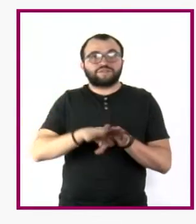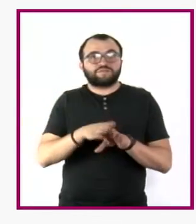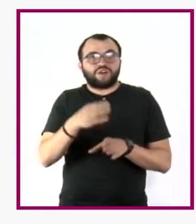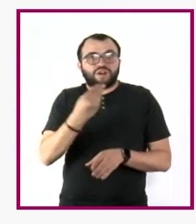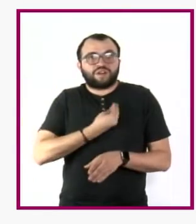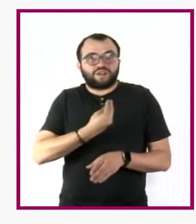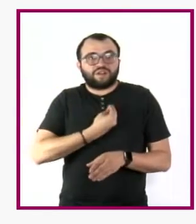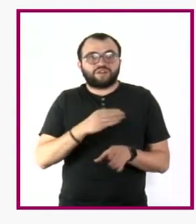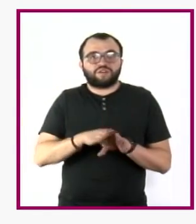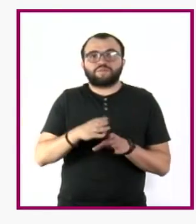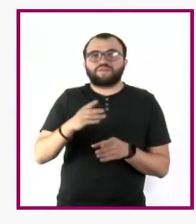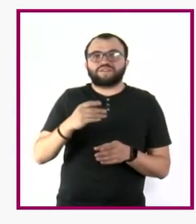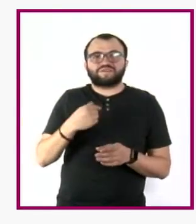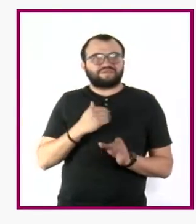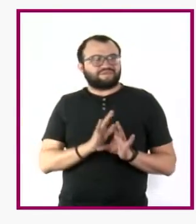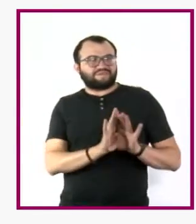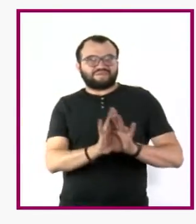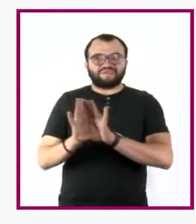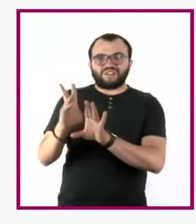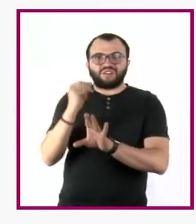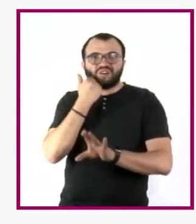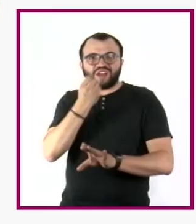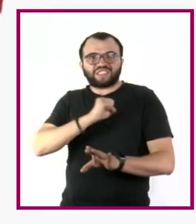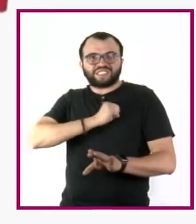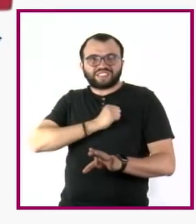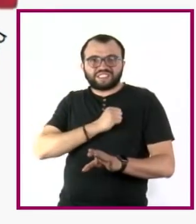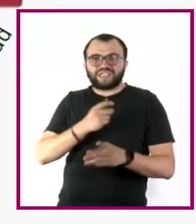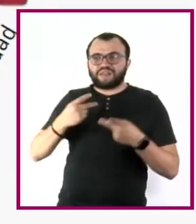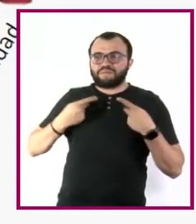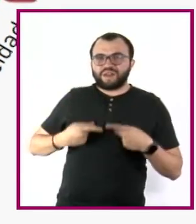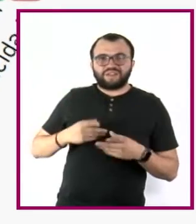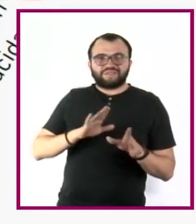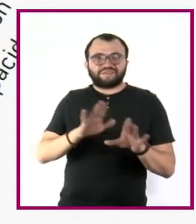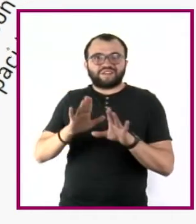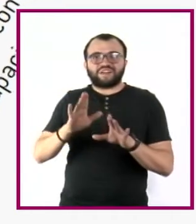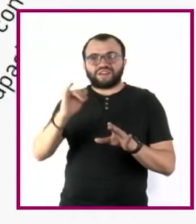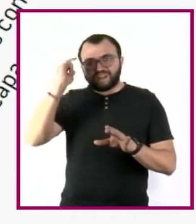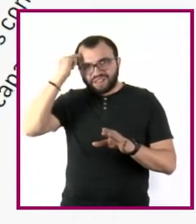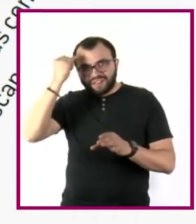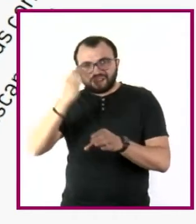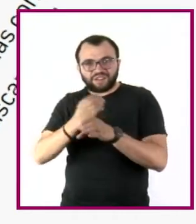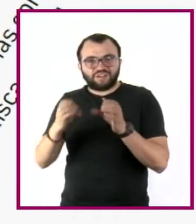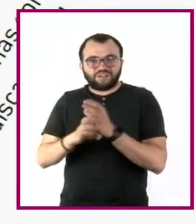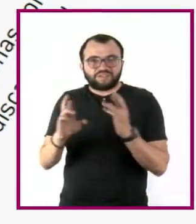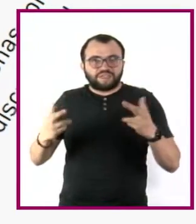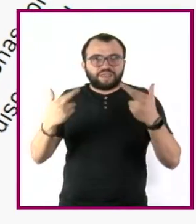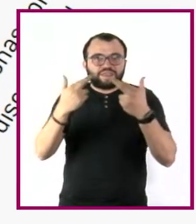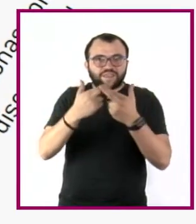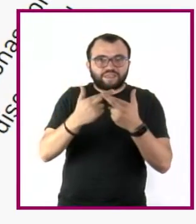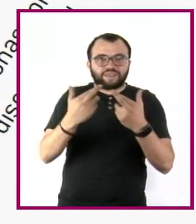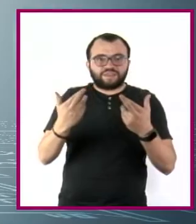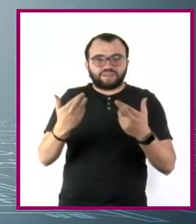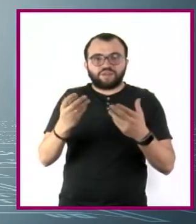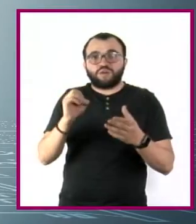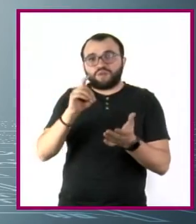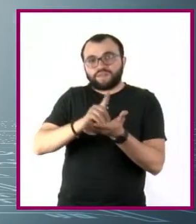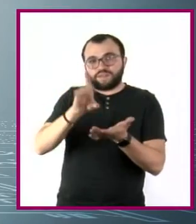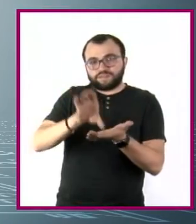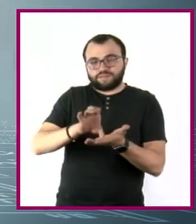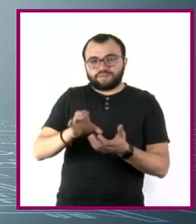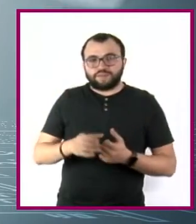lesbianas, homosexuales y personas con VIH que a vivir con personas de otra etnia, religión o con personas con discapacidad.